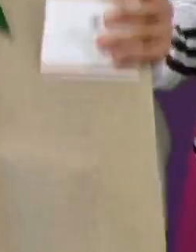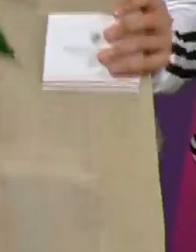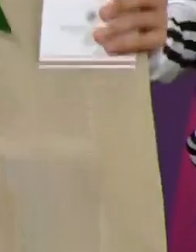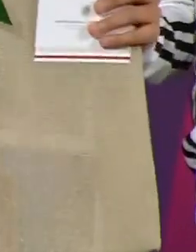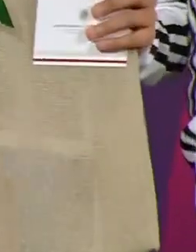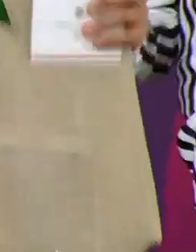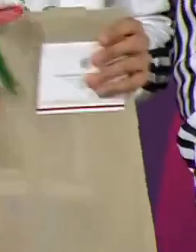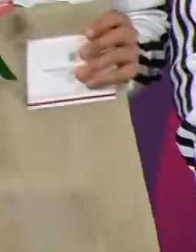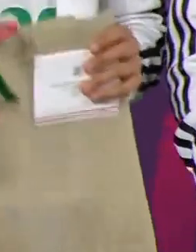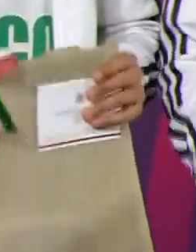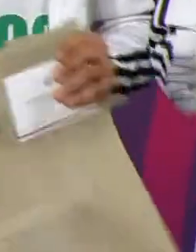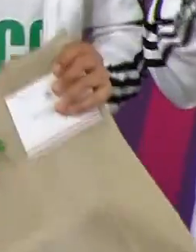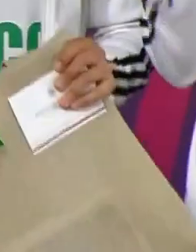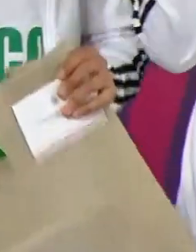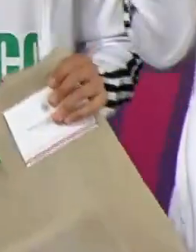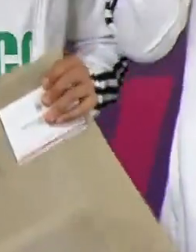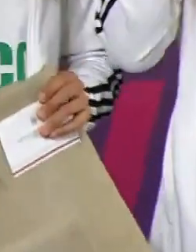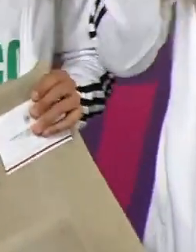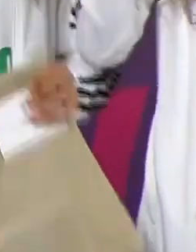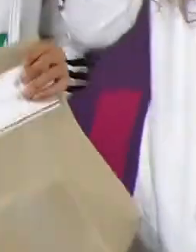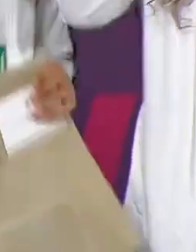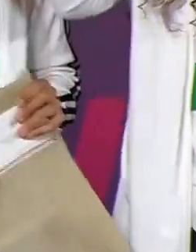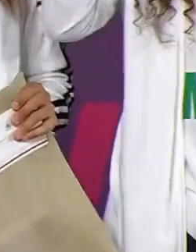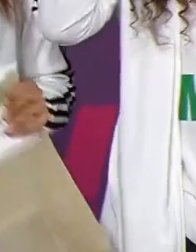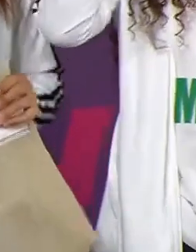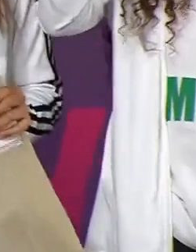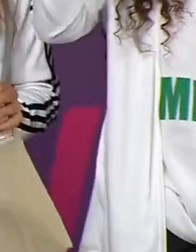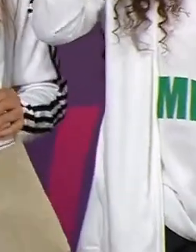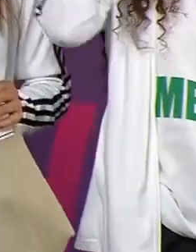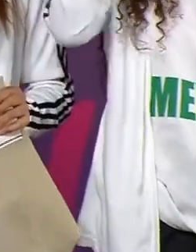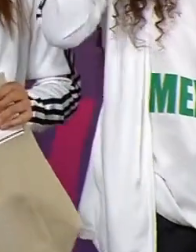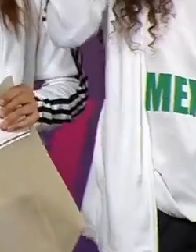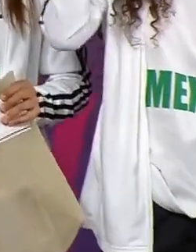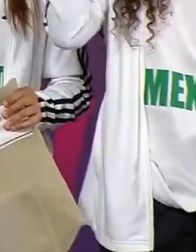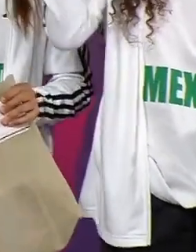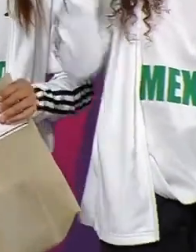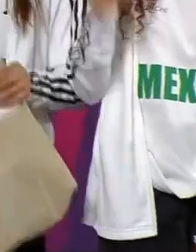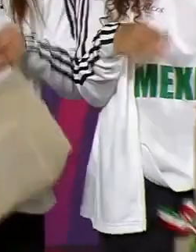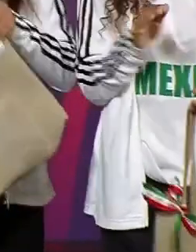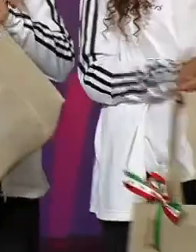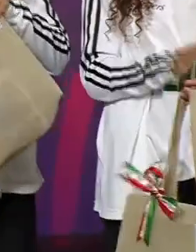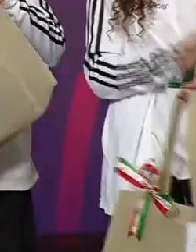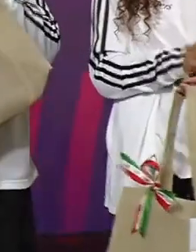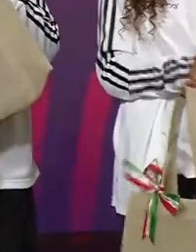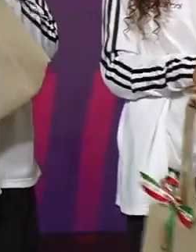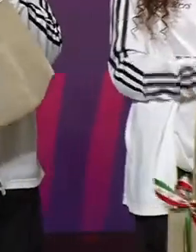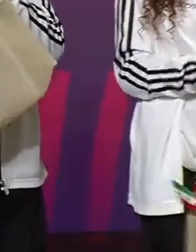¡A la Vigo! ¡A la Vos! ¡A la Vigo! ¡A! ¡México! ¡México! ¡Ra, ra, ra!